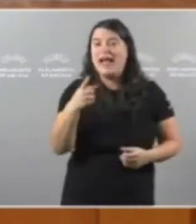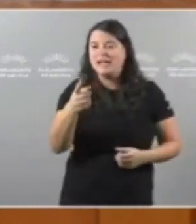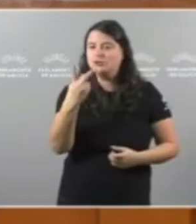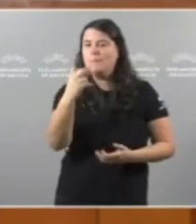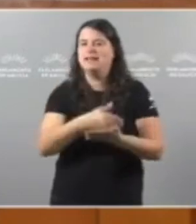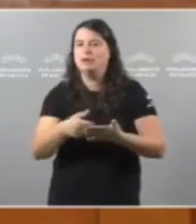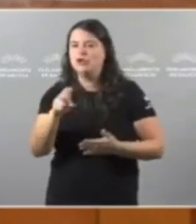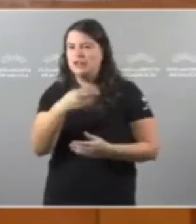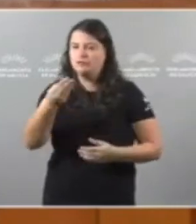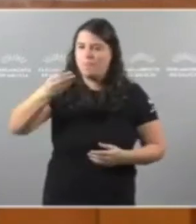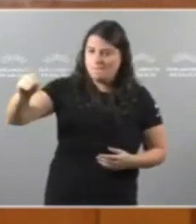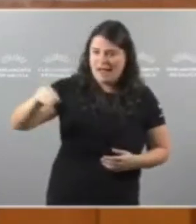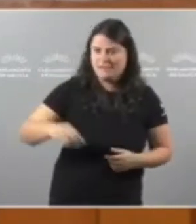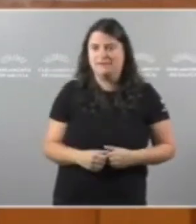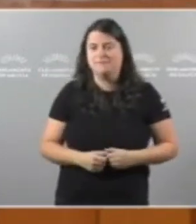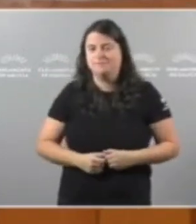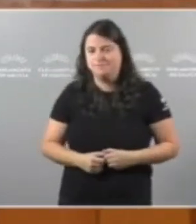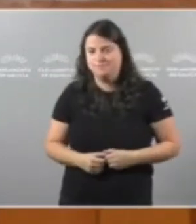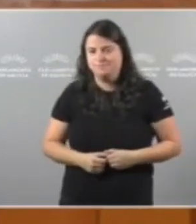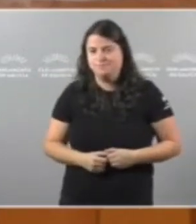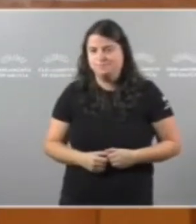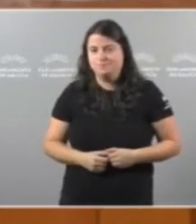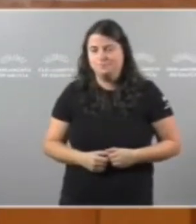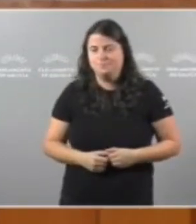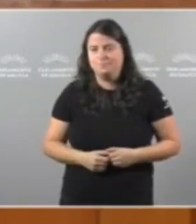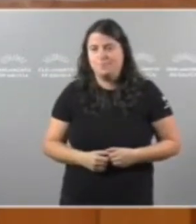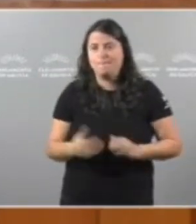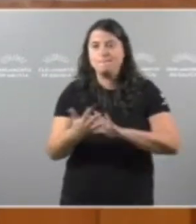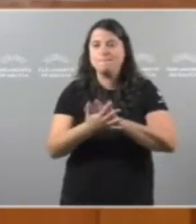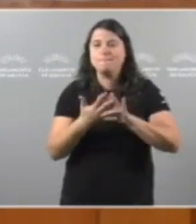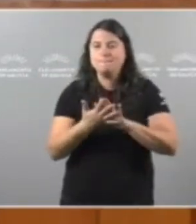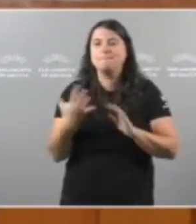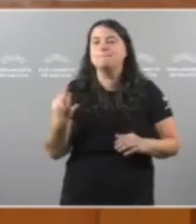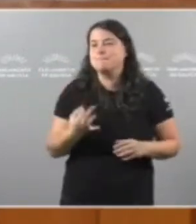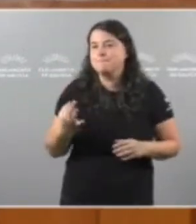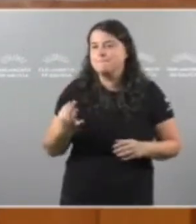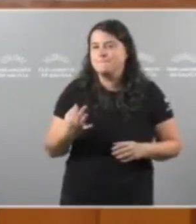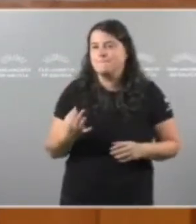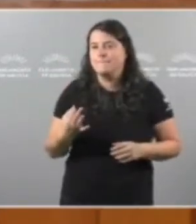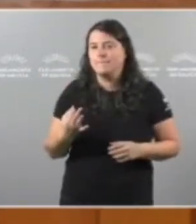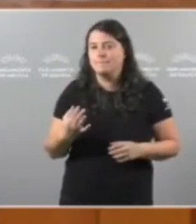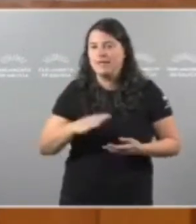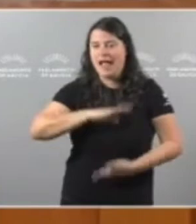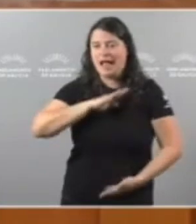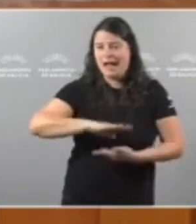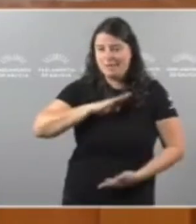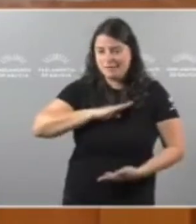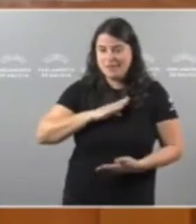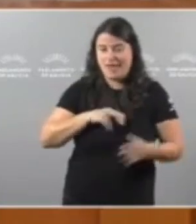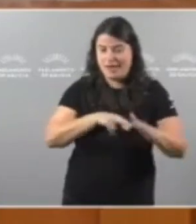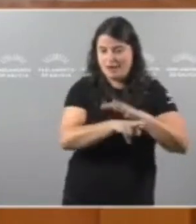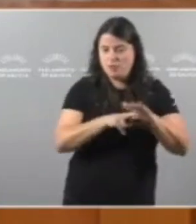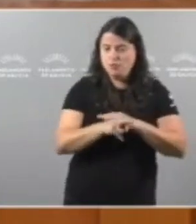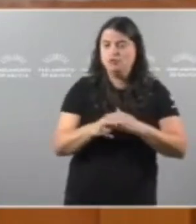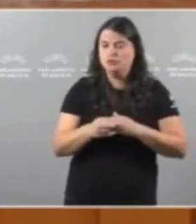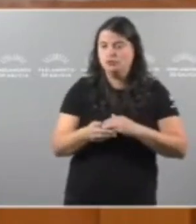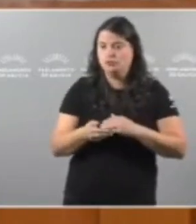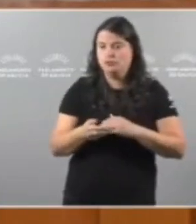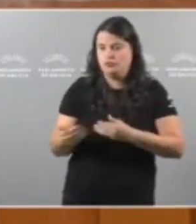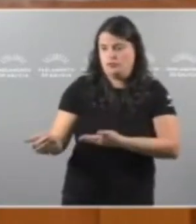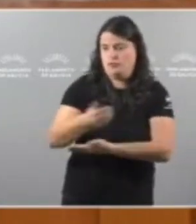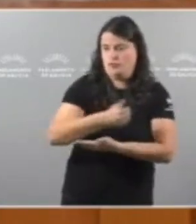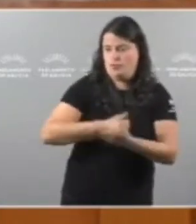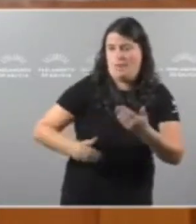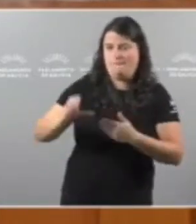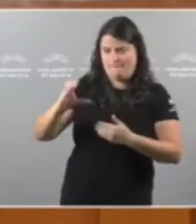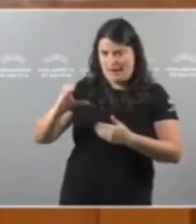Estamos falando De que se pode ter Máis capacidade de recursos Para poder enfrentar a